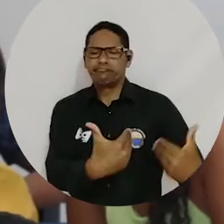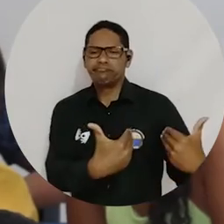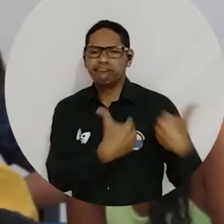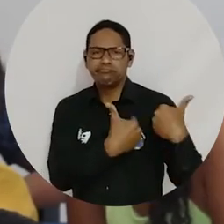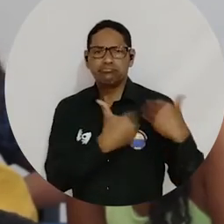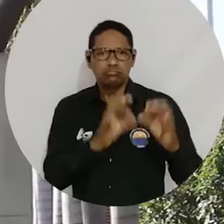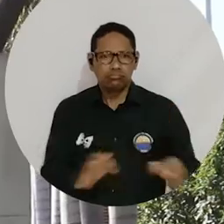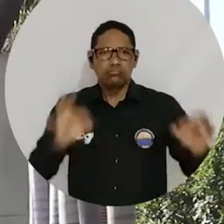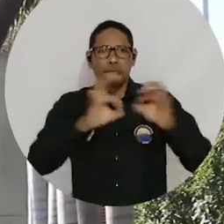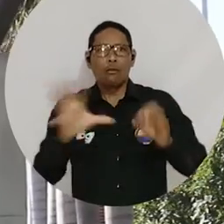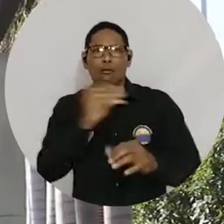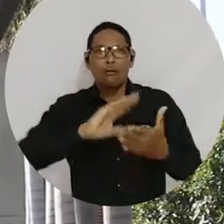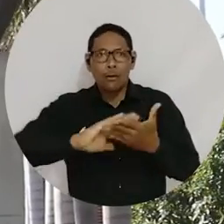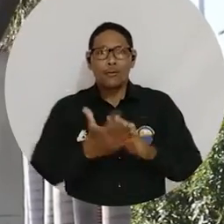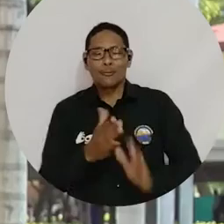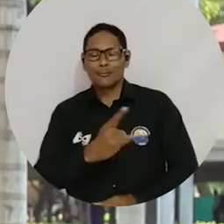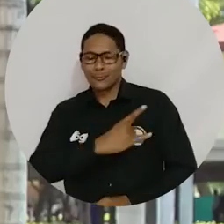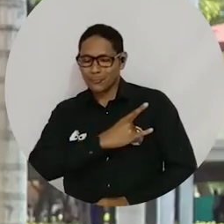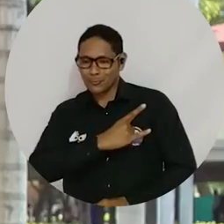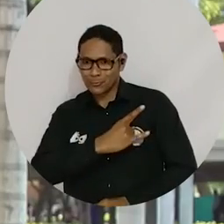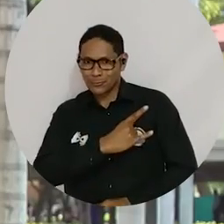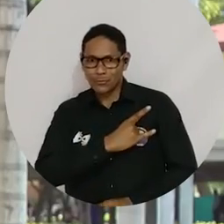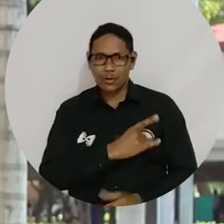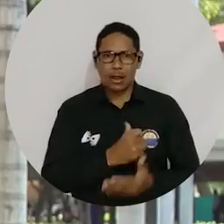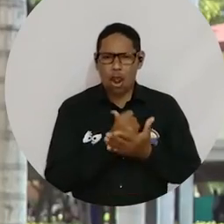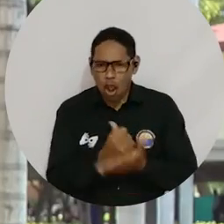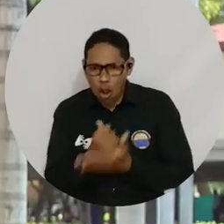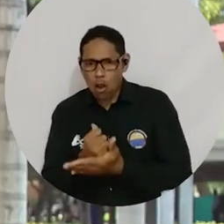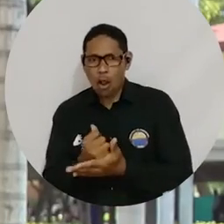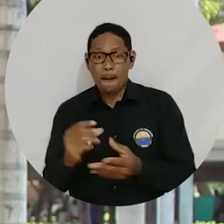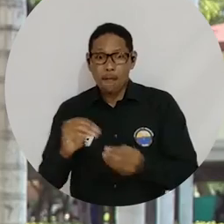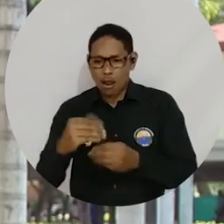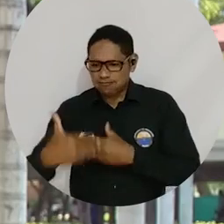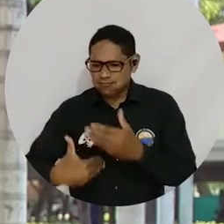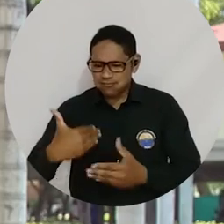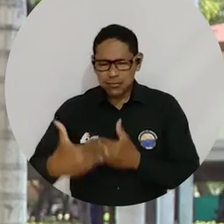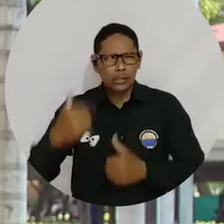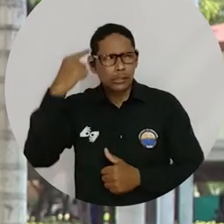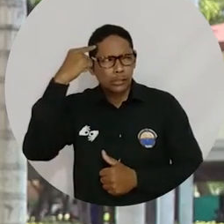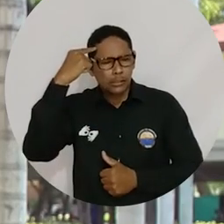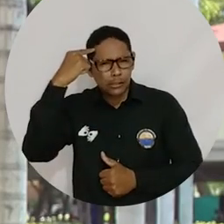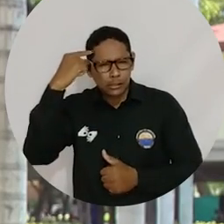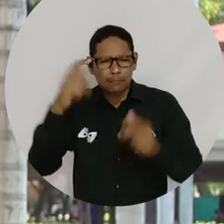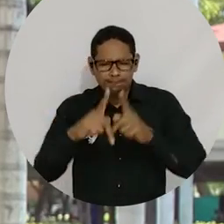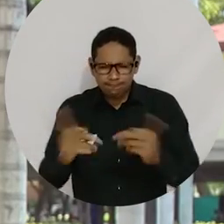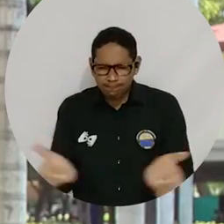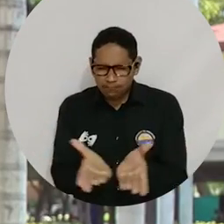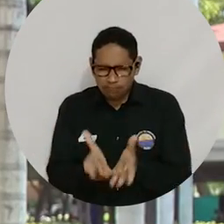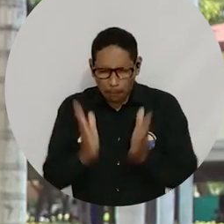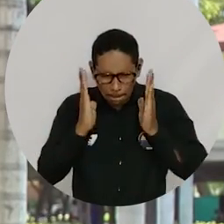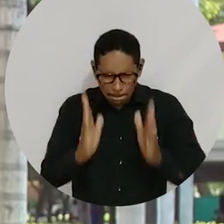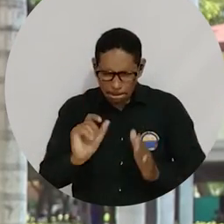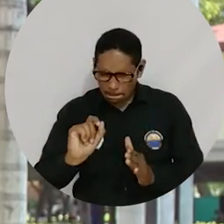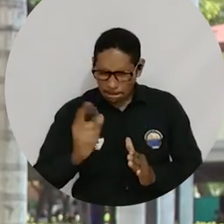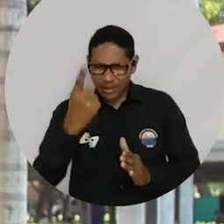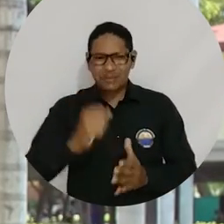brindando a toda la comunidad universitaria mejores resultados, siempre pensando, por supuesto, en la gente, como es el